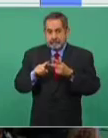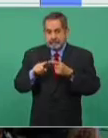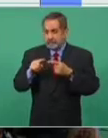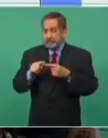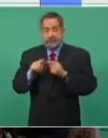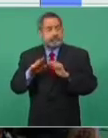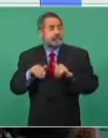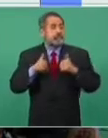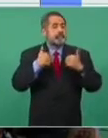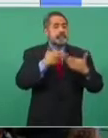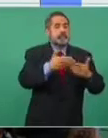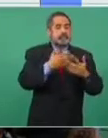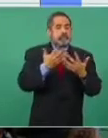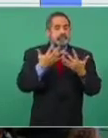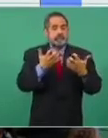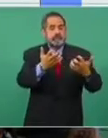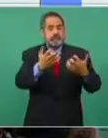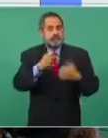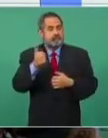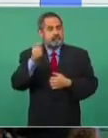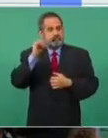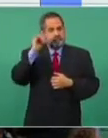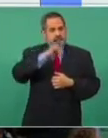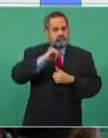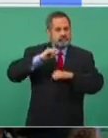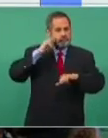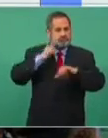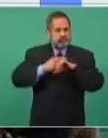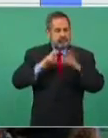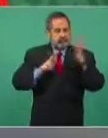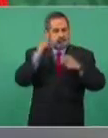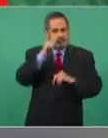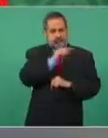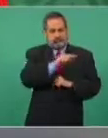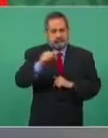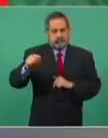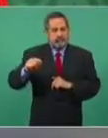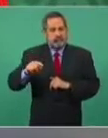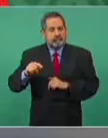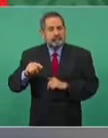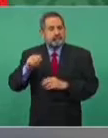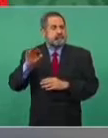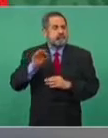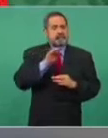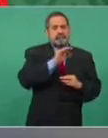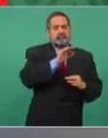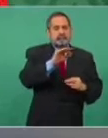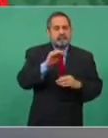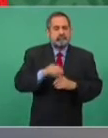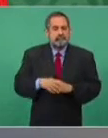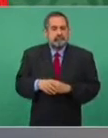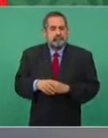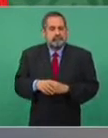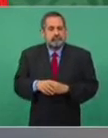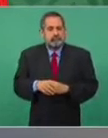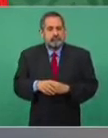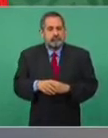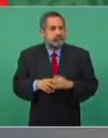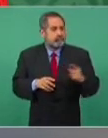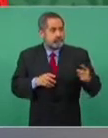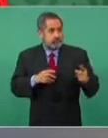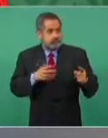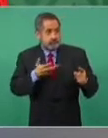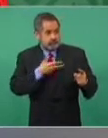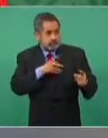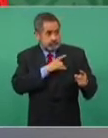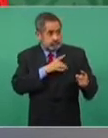afuera los otros jefes revolucionarios campesinos. Salió y les dijo, el que no tenga miedo,